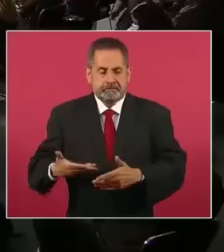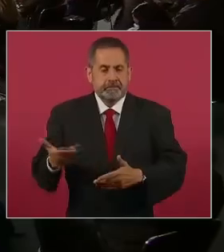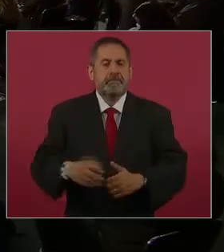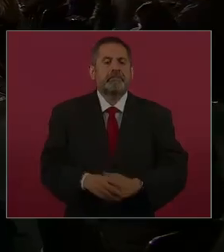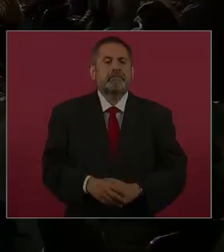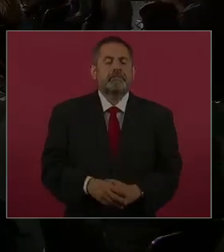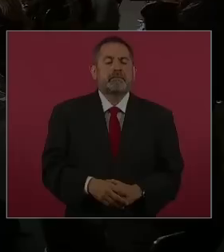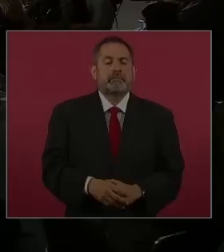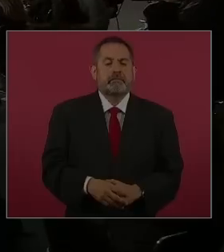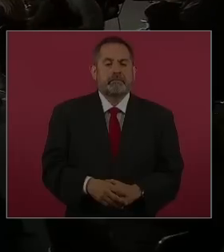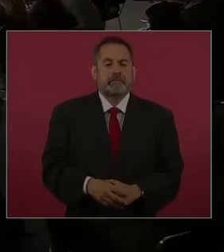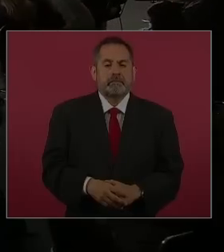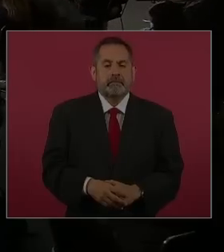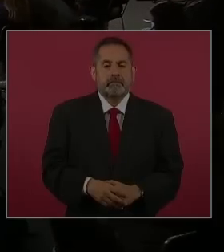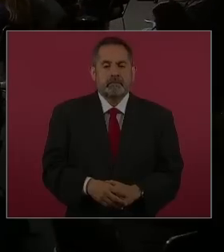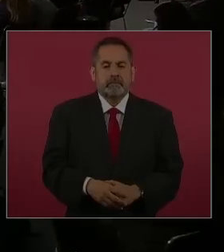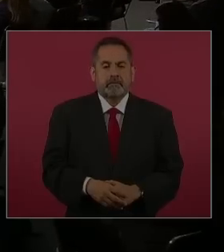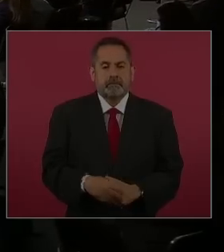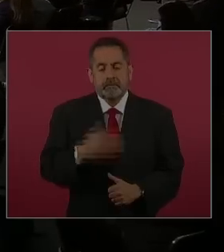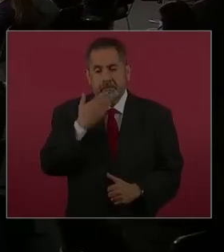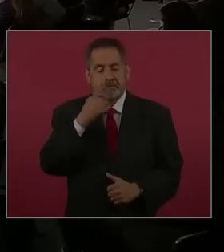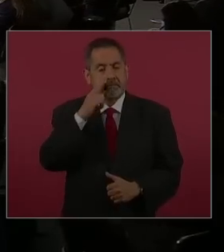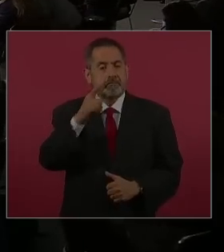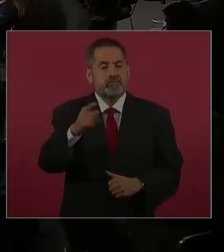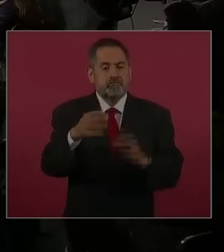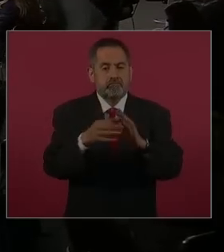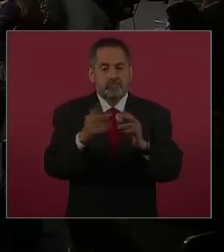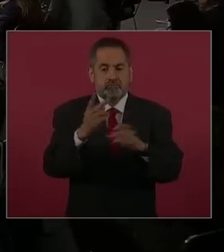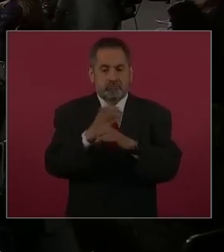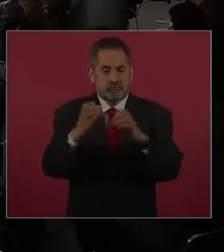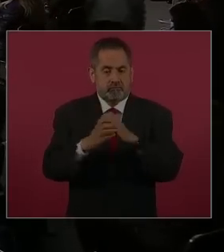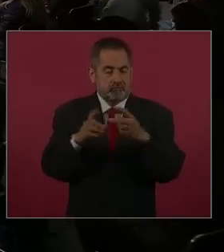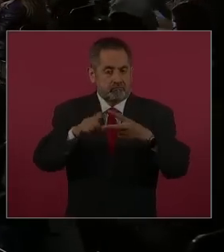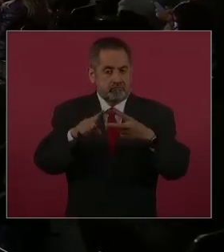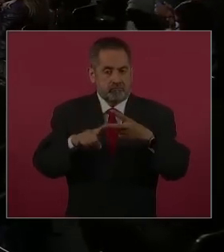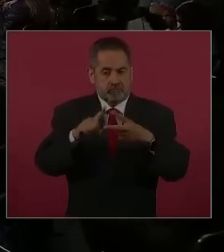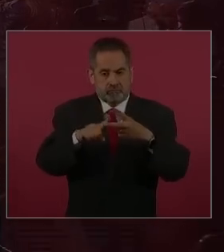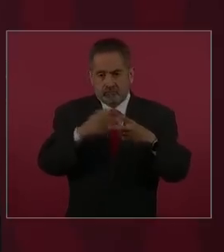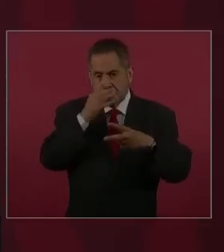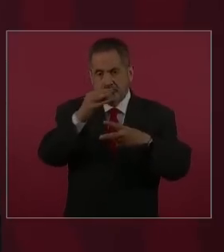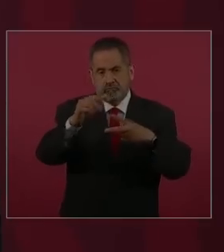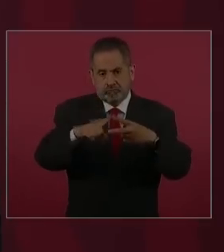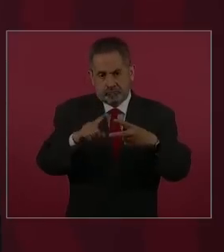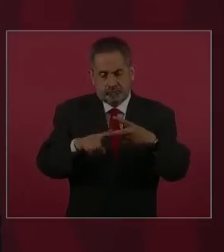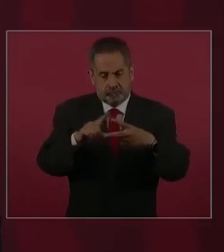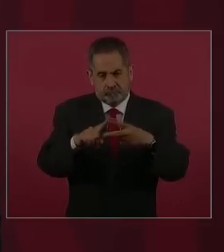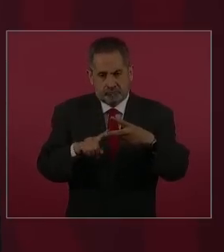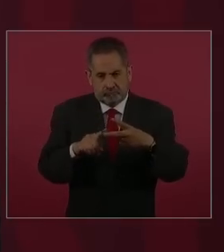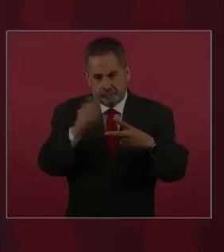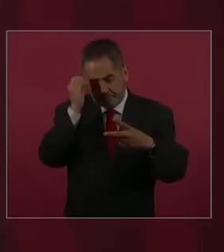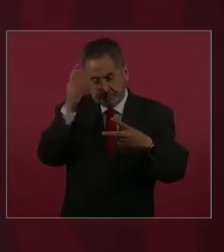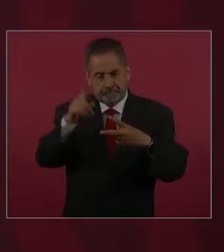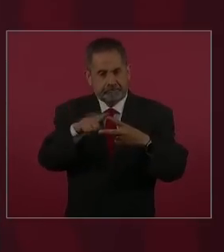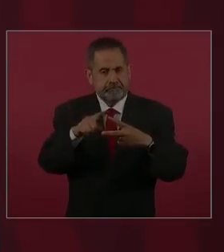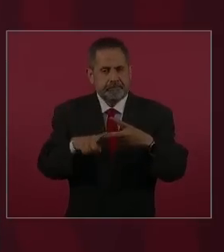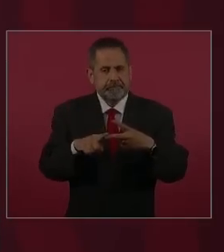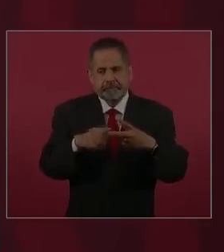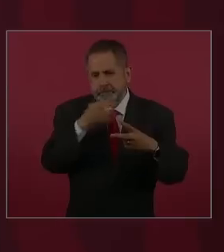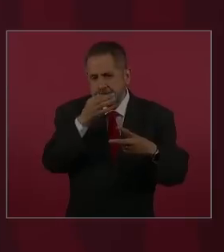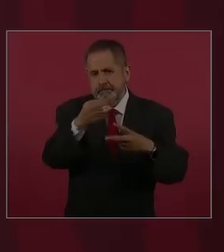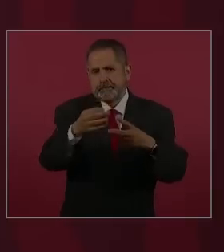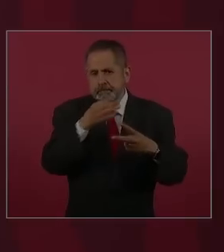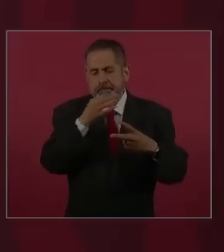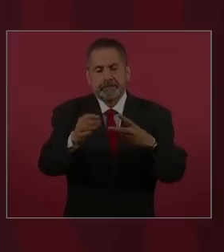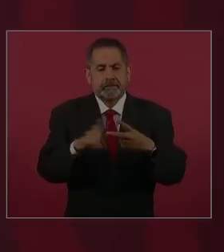Les dejo primero lo que dijo el día de hoy el estúpido presidente que tienen los pejes